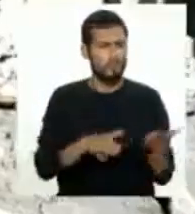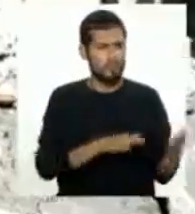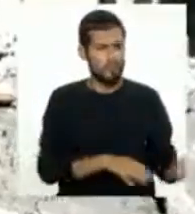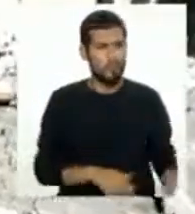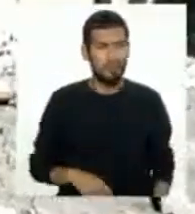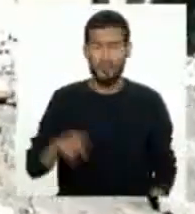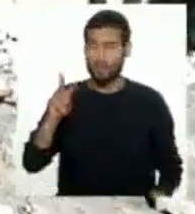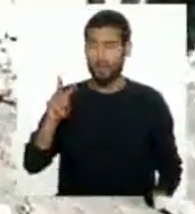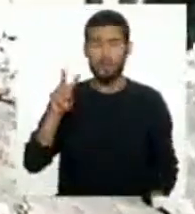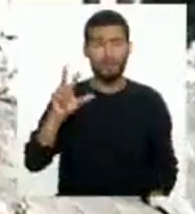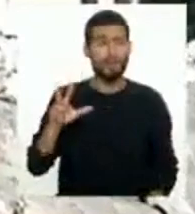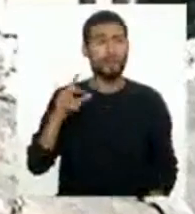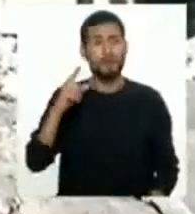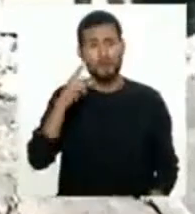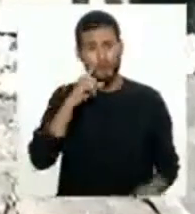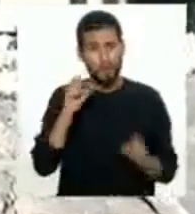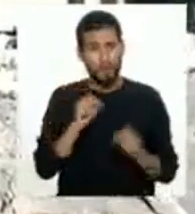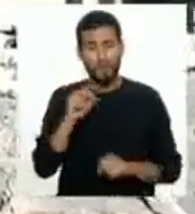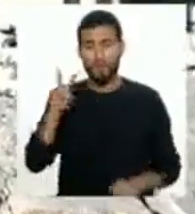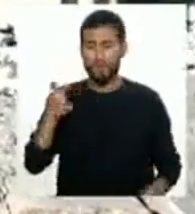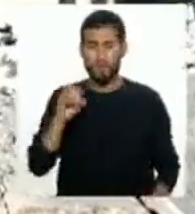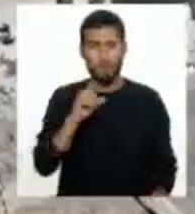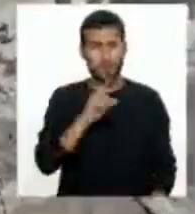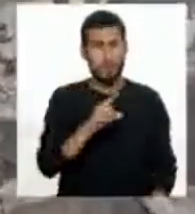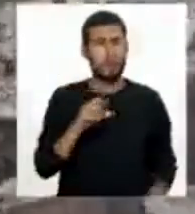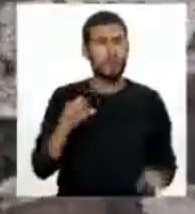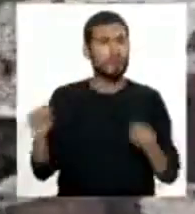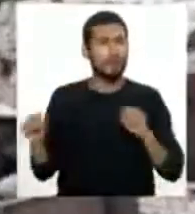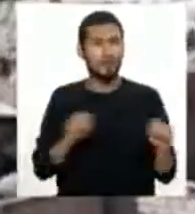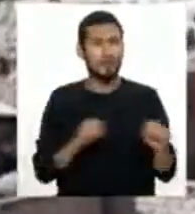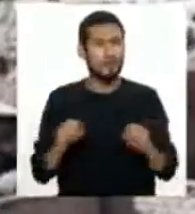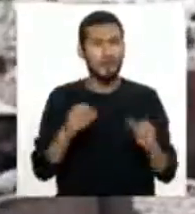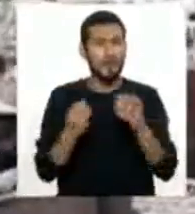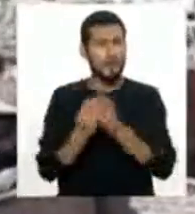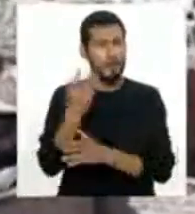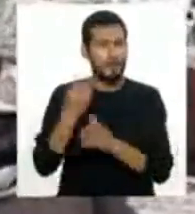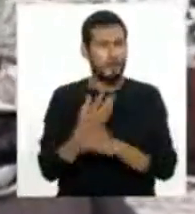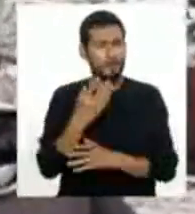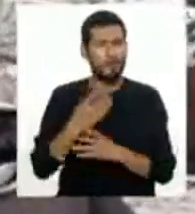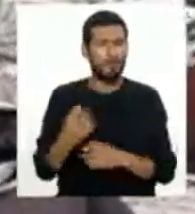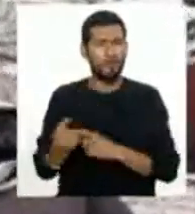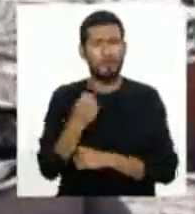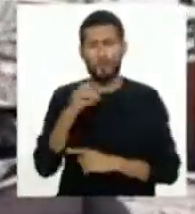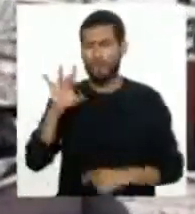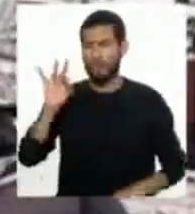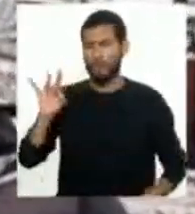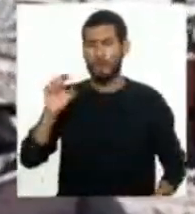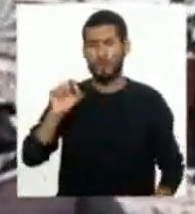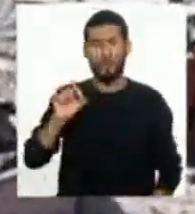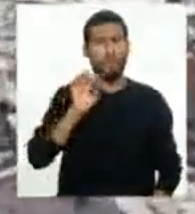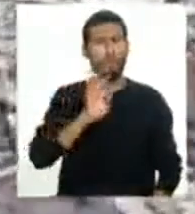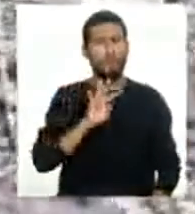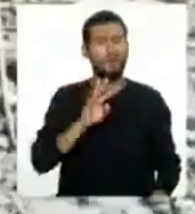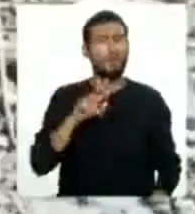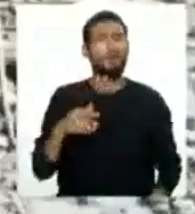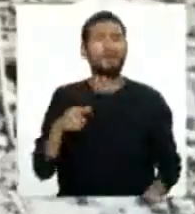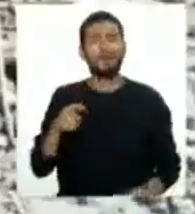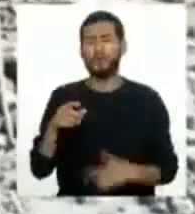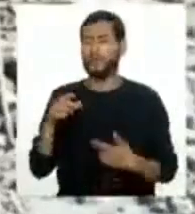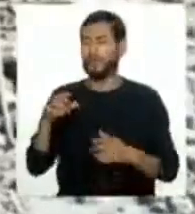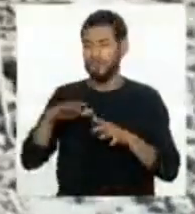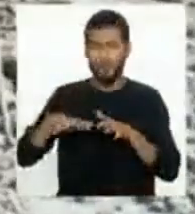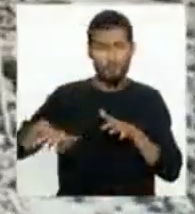23 de junio de 2001, un terremoto sacudió Arequipa con una magnitud de 8.4, a 82